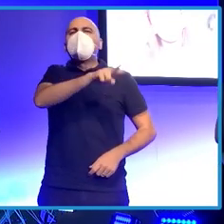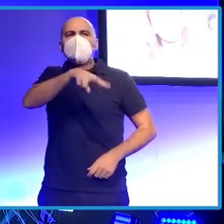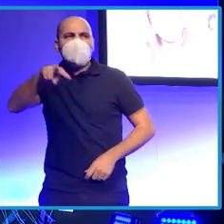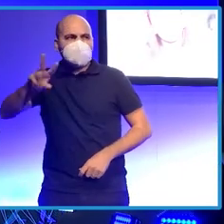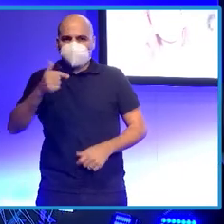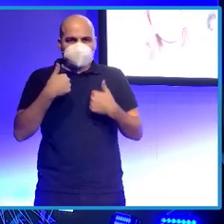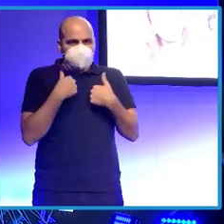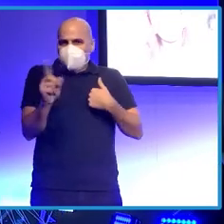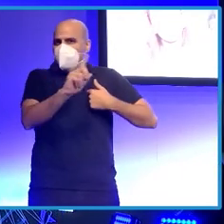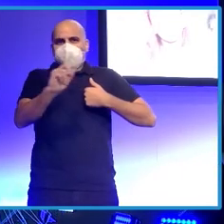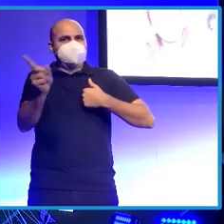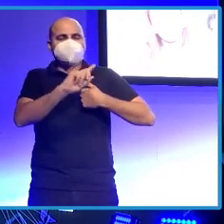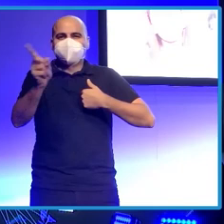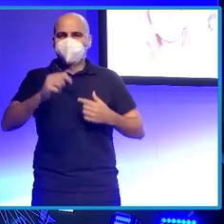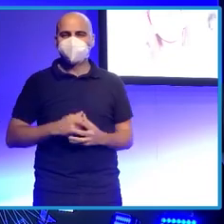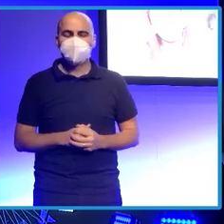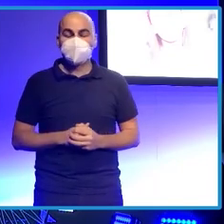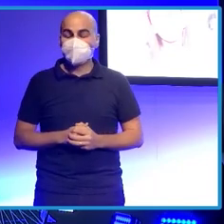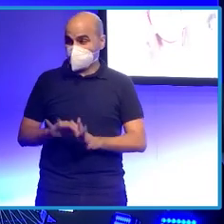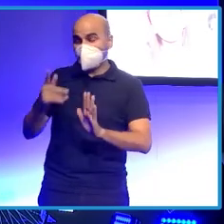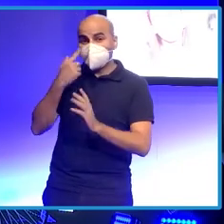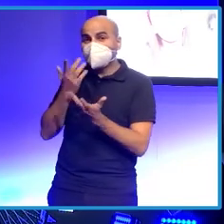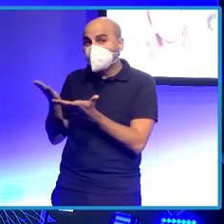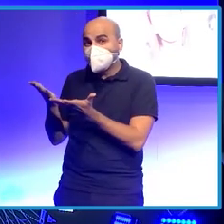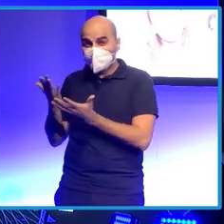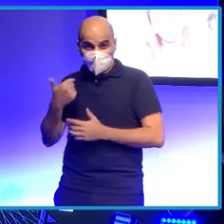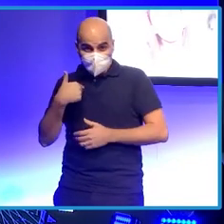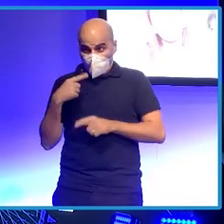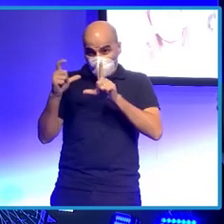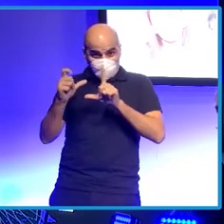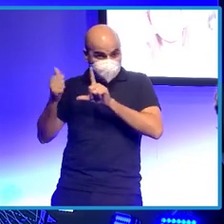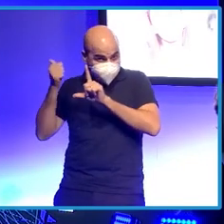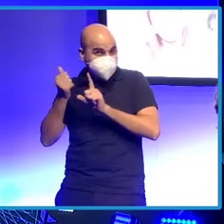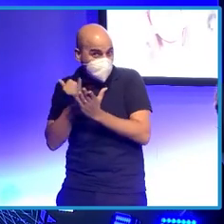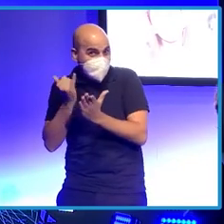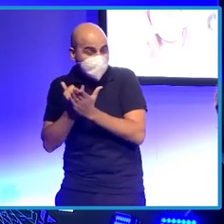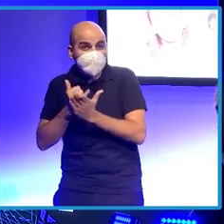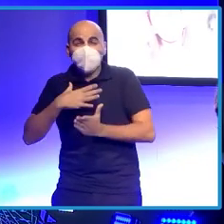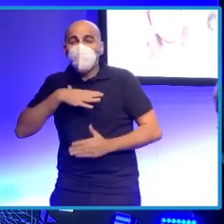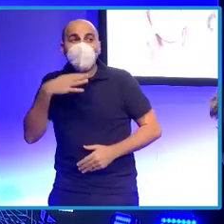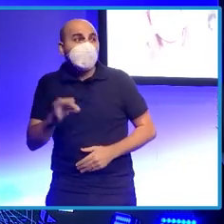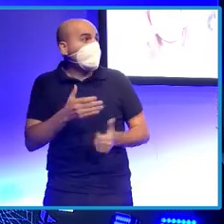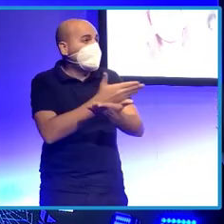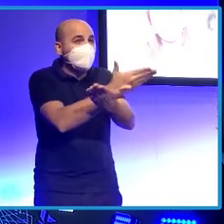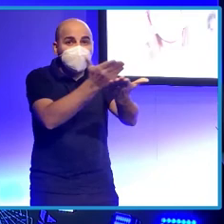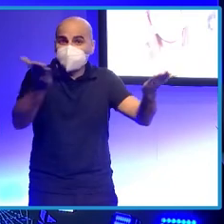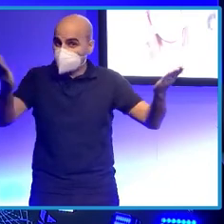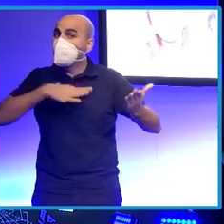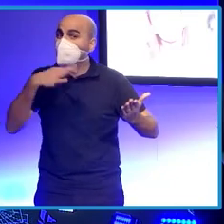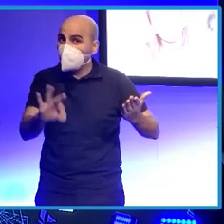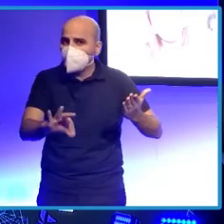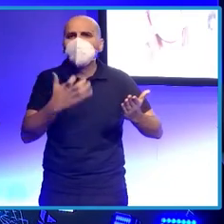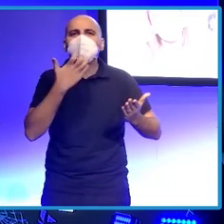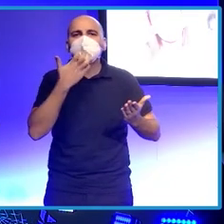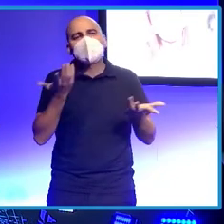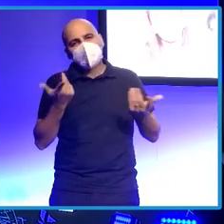mirar qué potencia tiene esta aplicación. Esto lo puedo hacer ahora mismo con todos ustedes. Ahora mismo yo puedo haceros una foto. Hombre, quitaros la